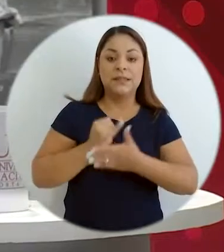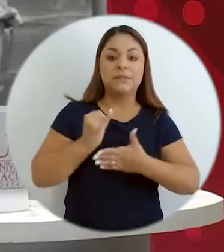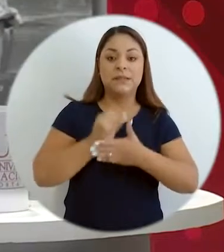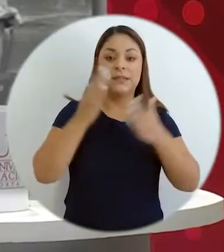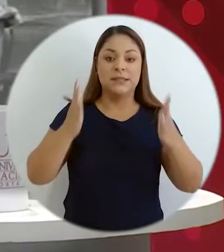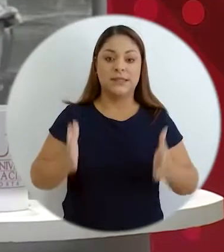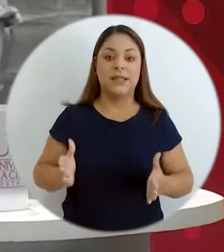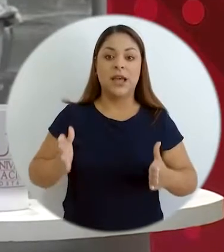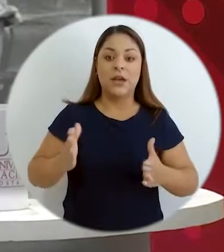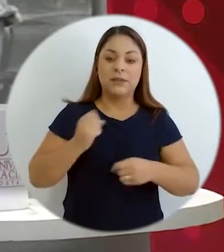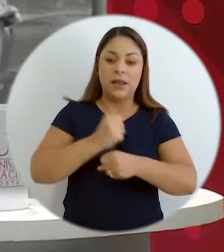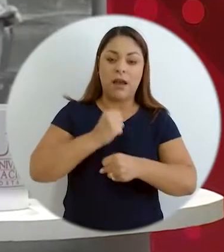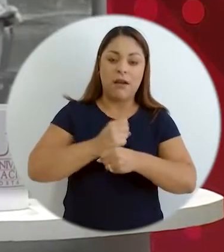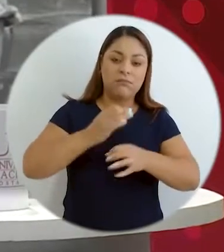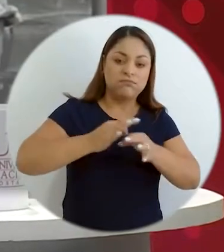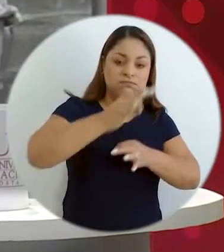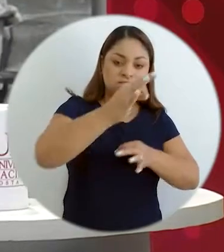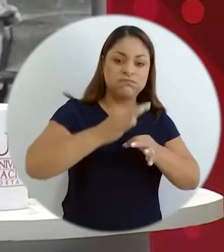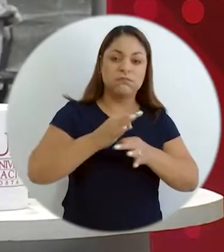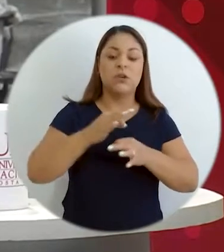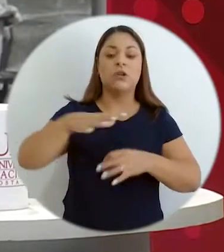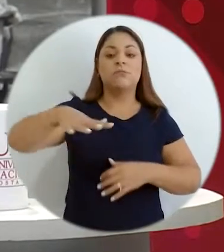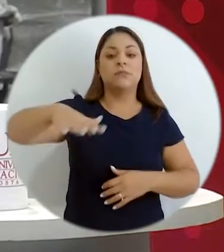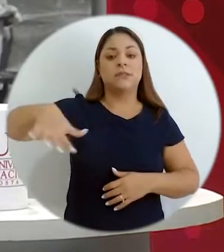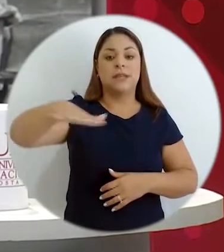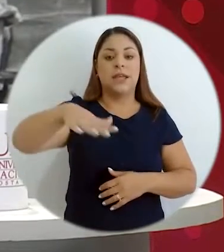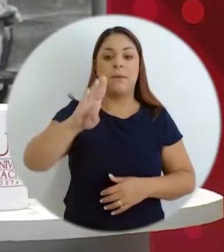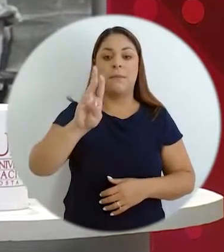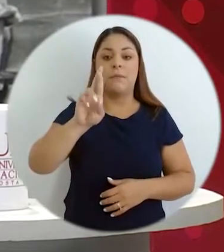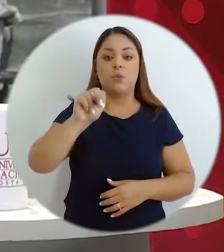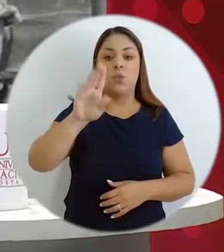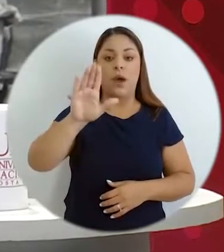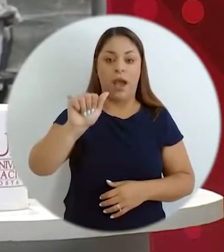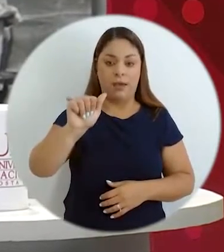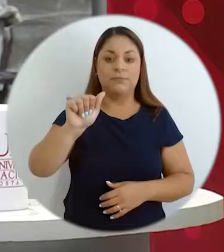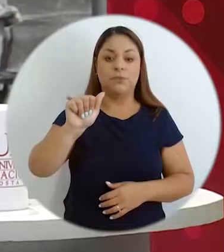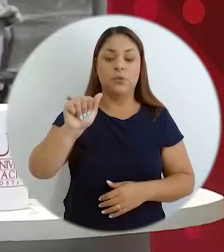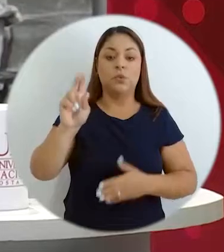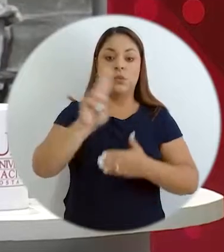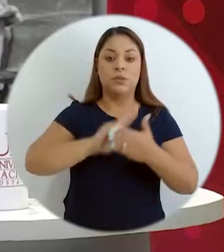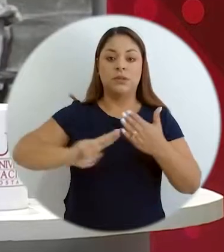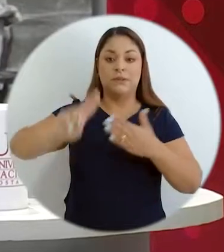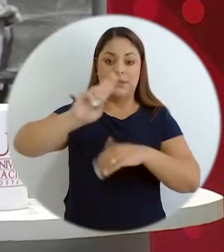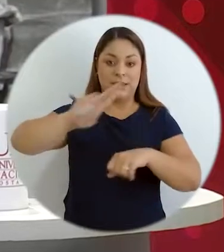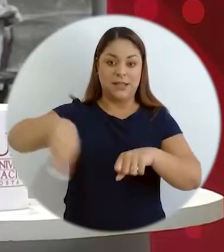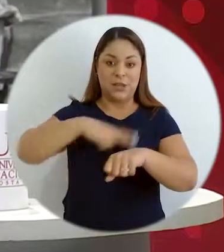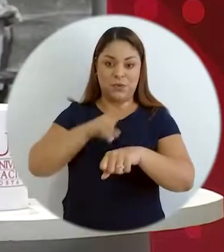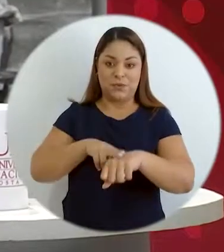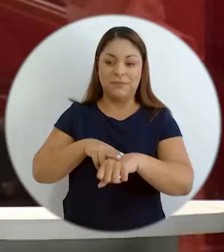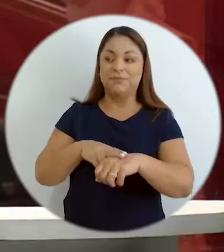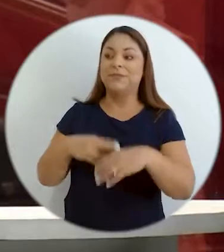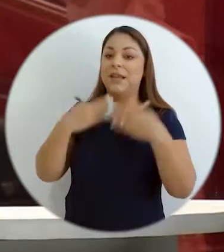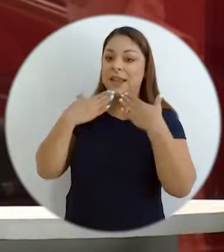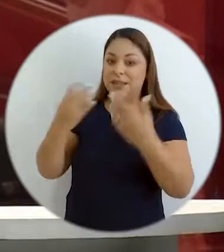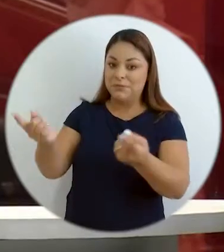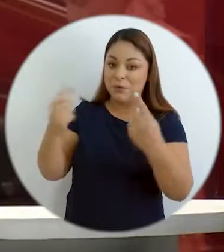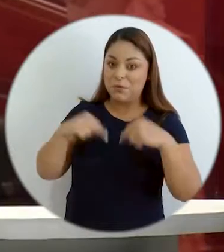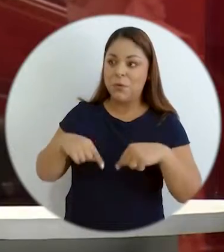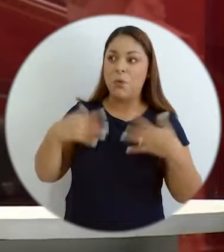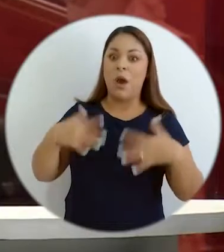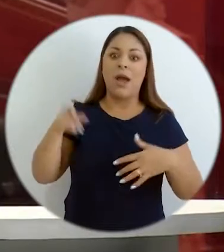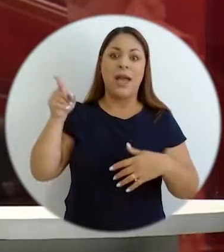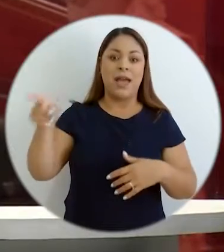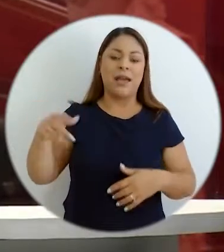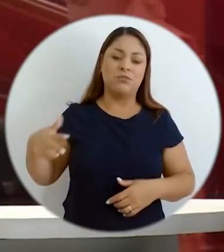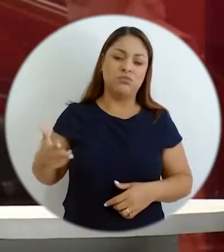investigador y extensionista de la sede regional Brunca de la Universidad Nacional. Gracias Melvin por estar aquí con nosotros. Ustedes se han hecho una